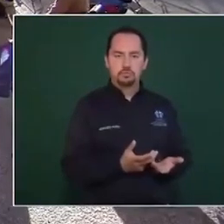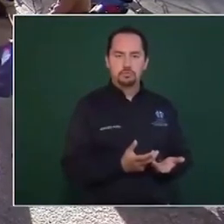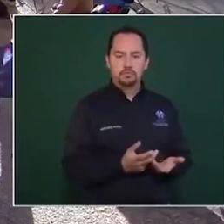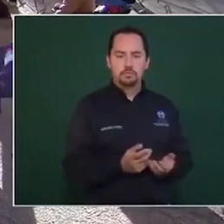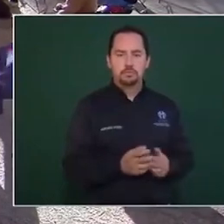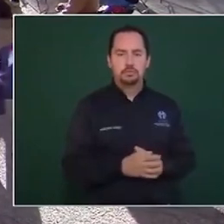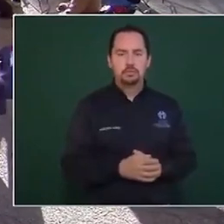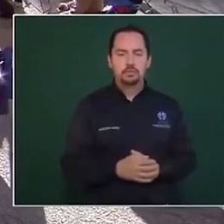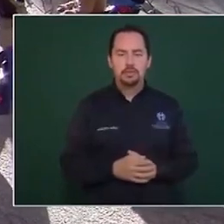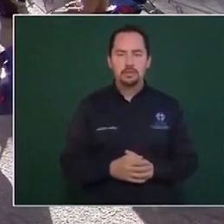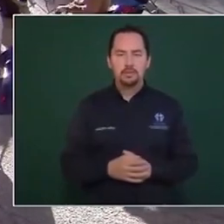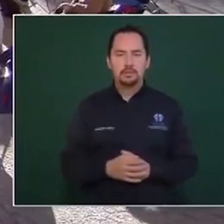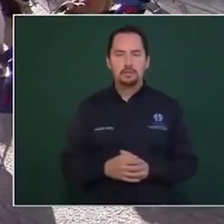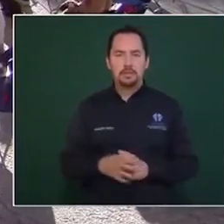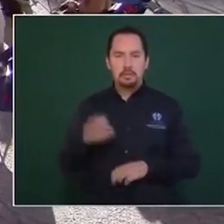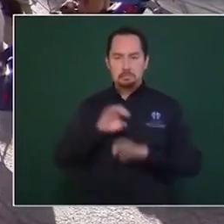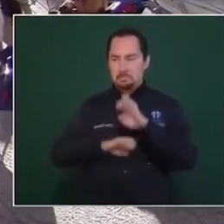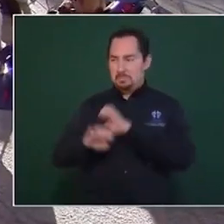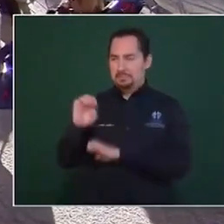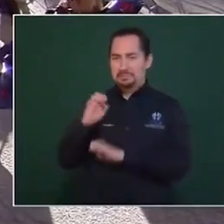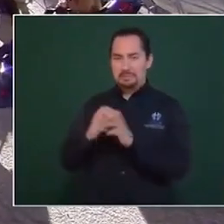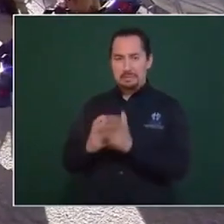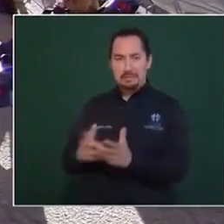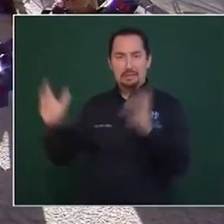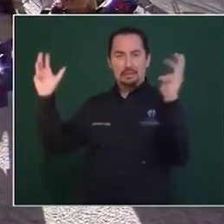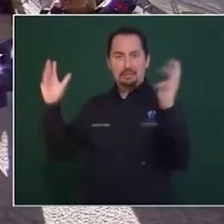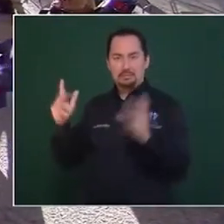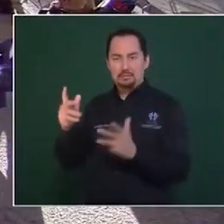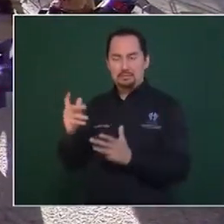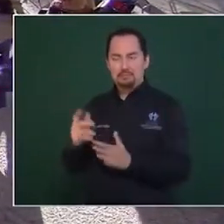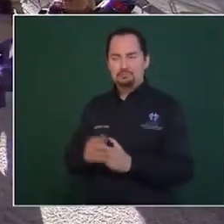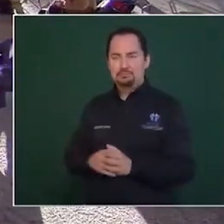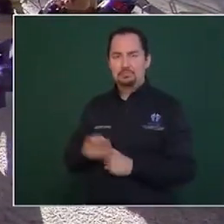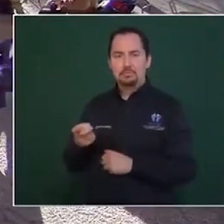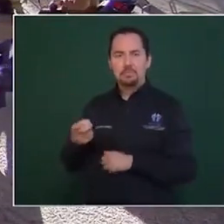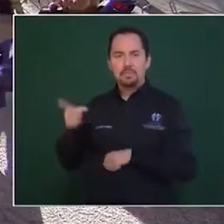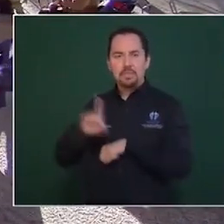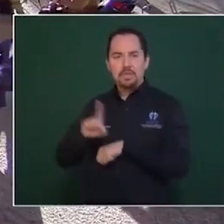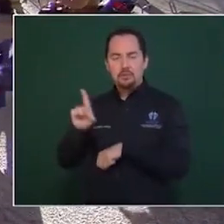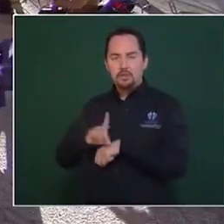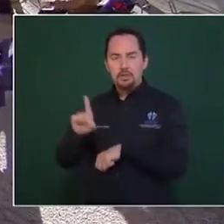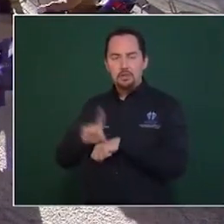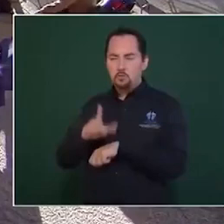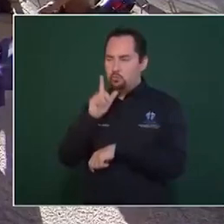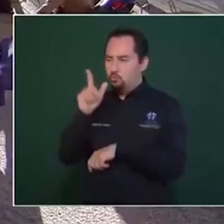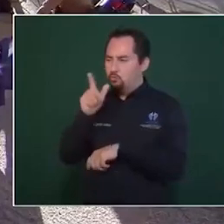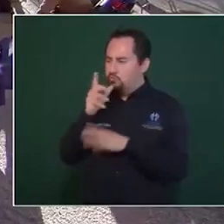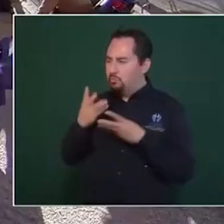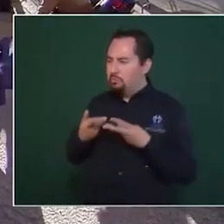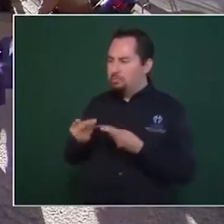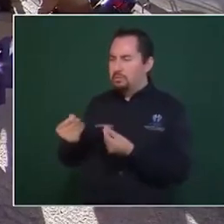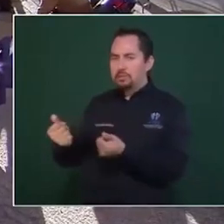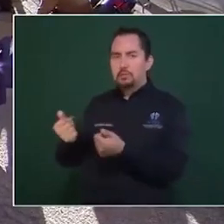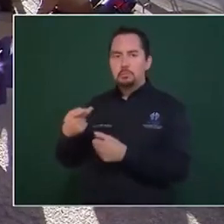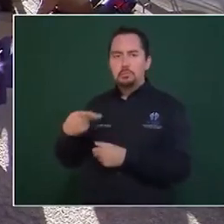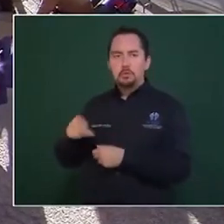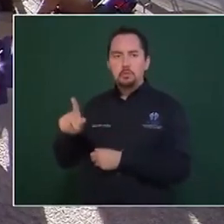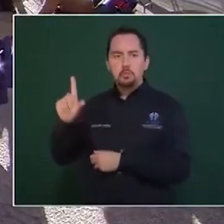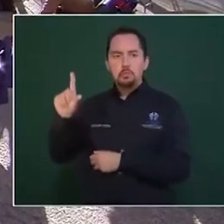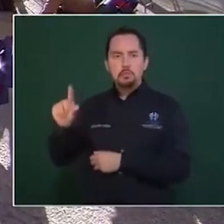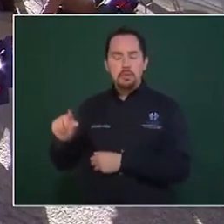las grandes tiendas comerciales, las corporaciones día y noche mantienen